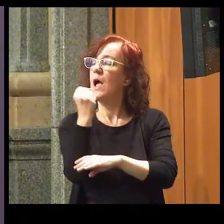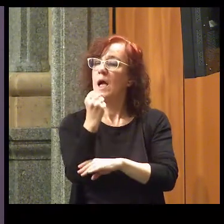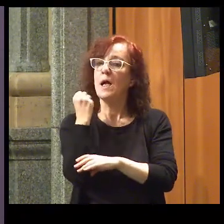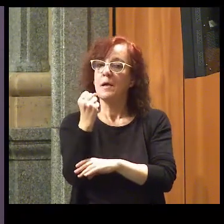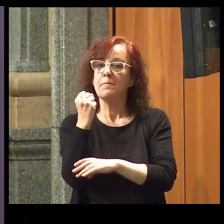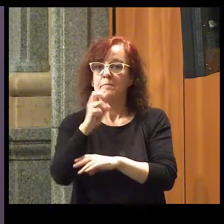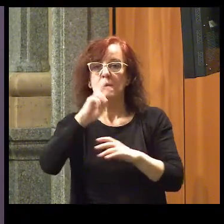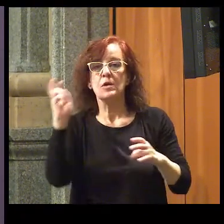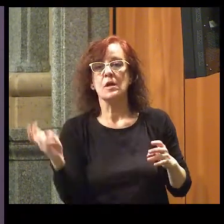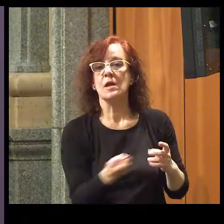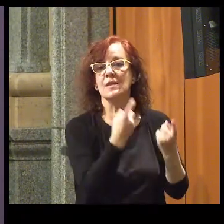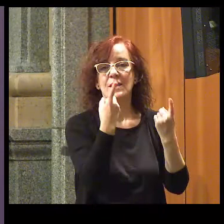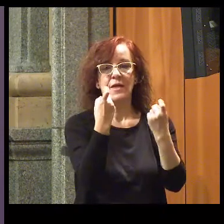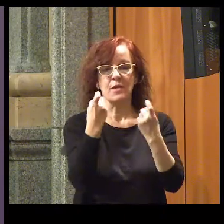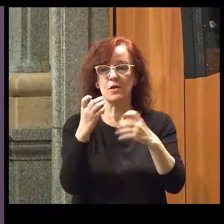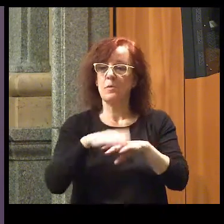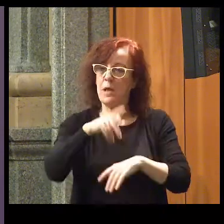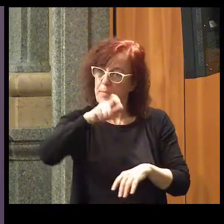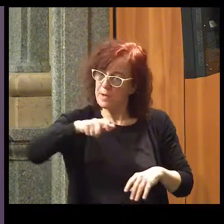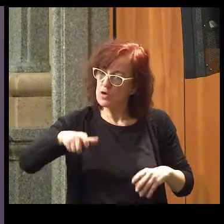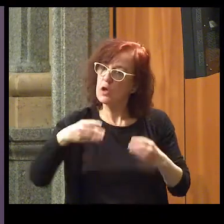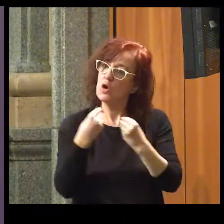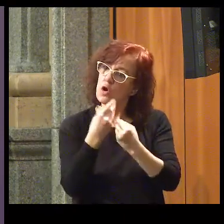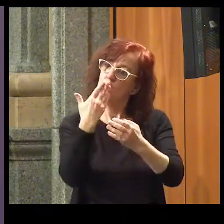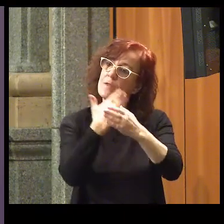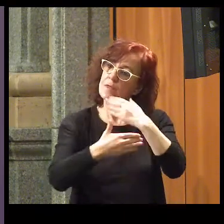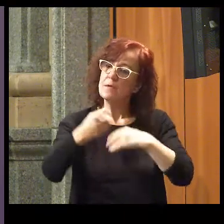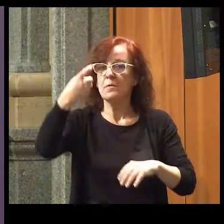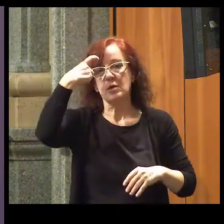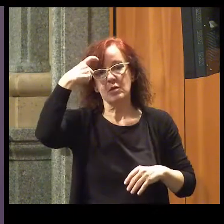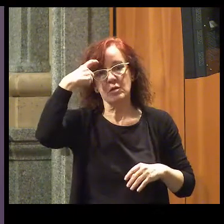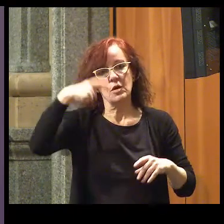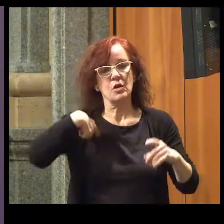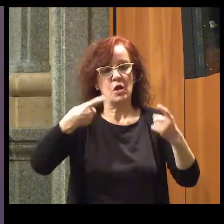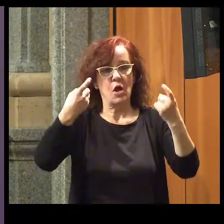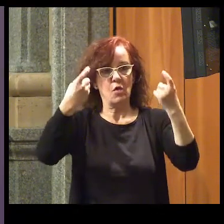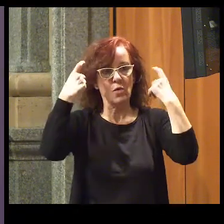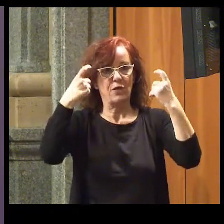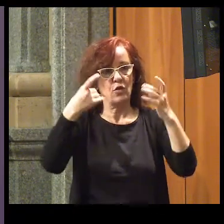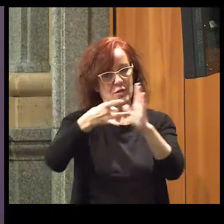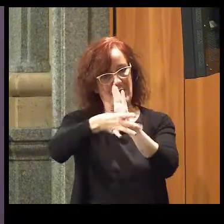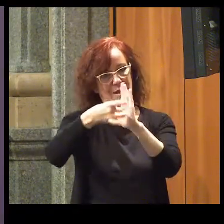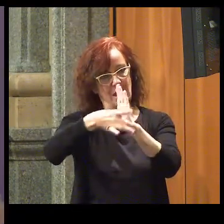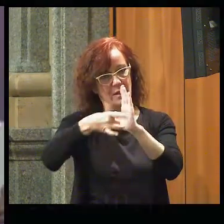reemplazos necesarios para que las personas con discapacidad intelectual sea una educación de calidad.